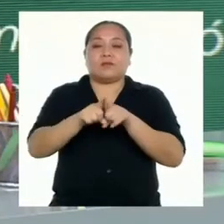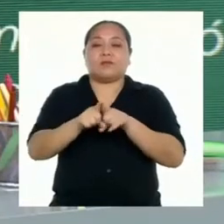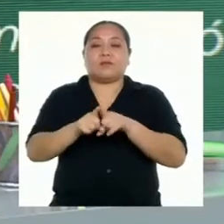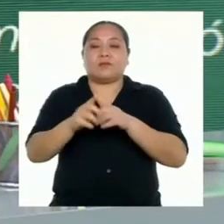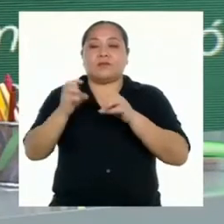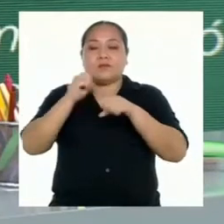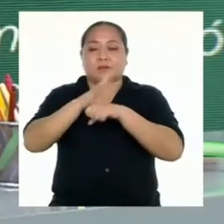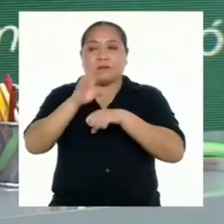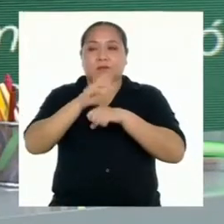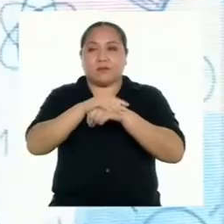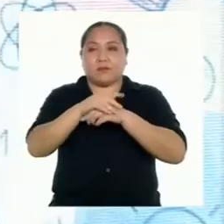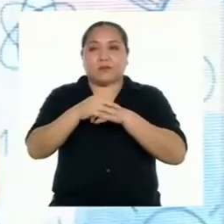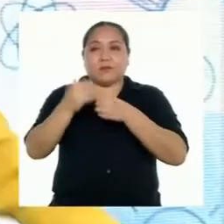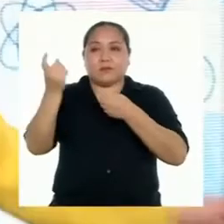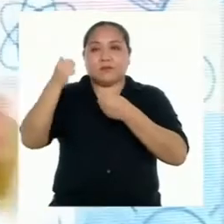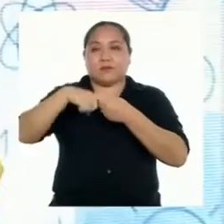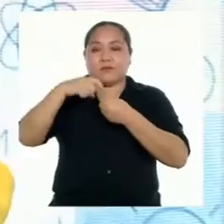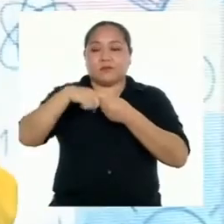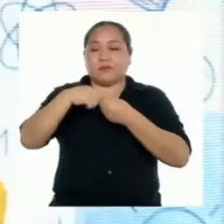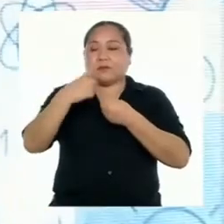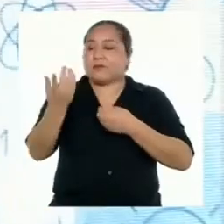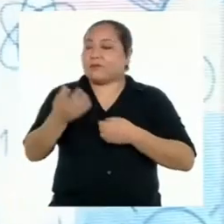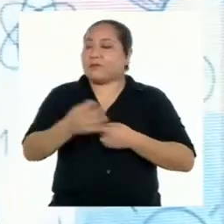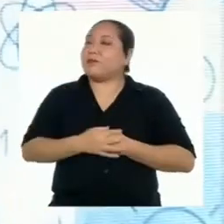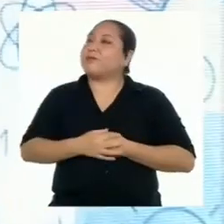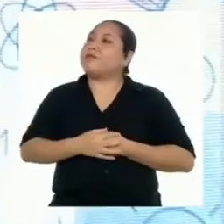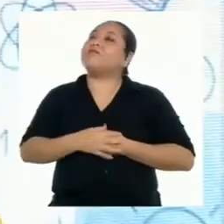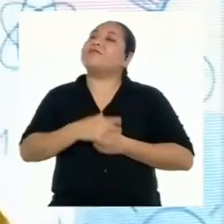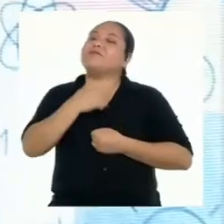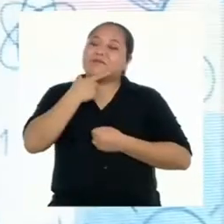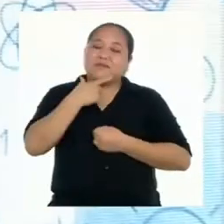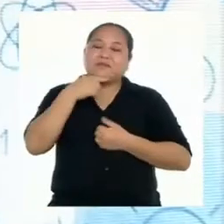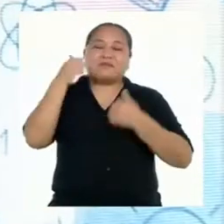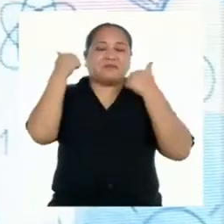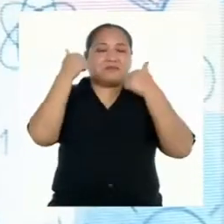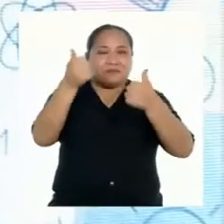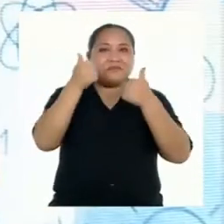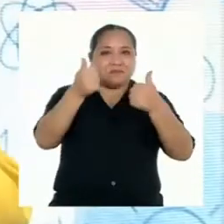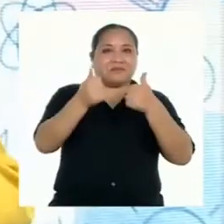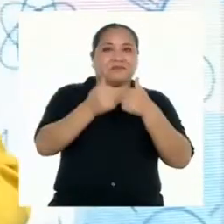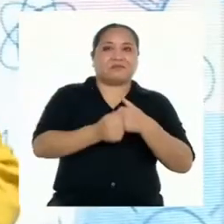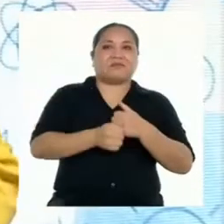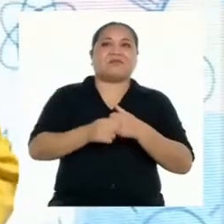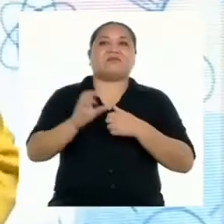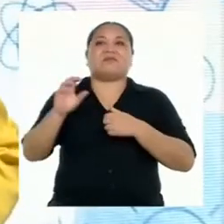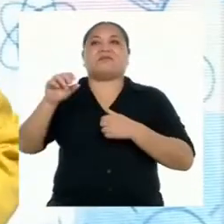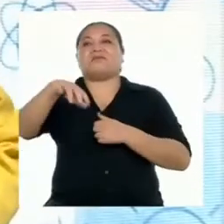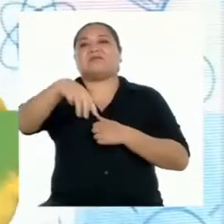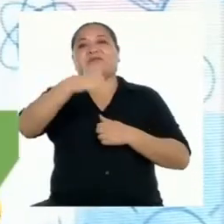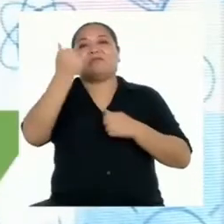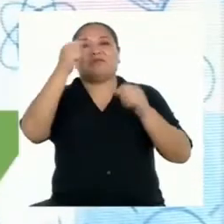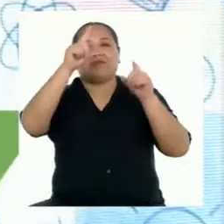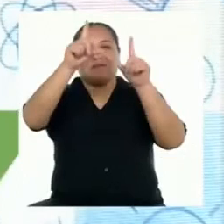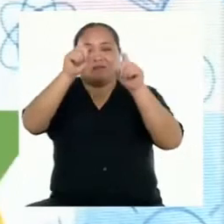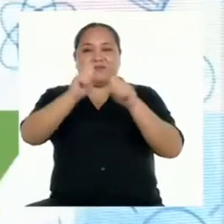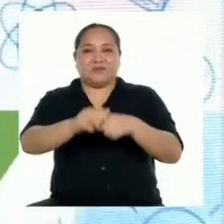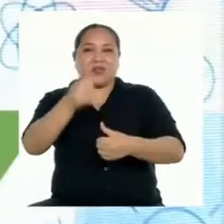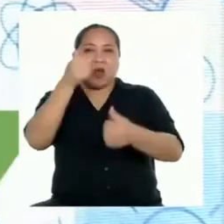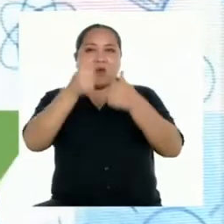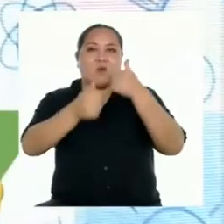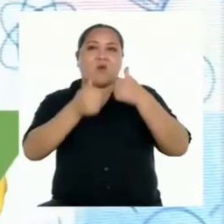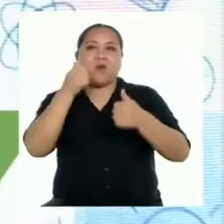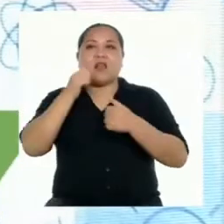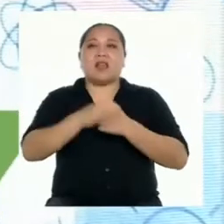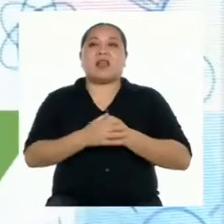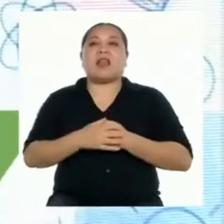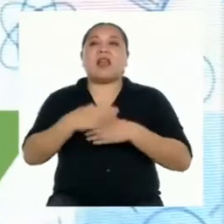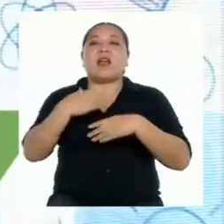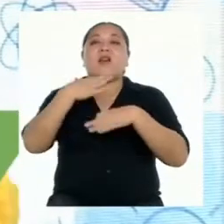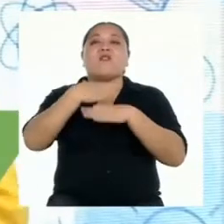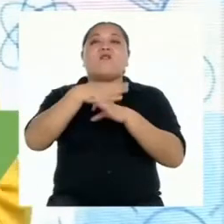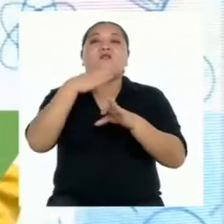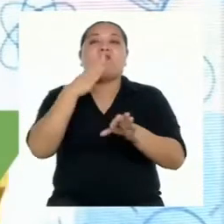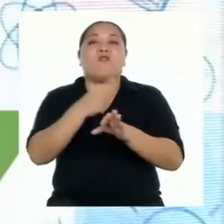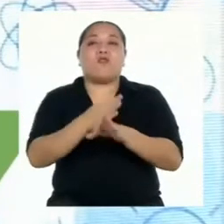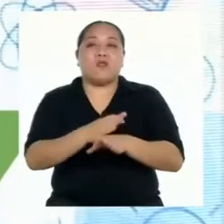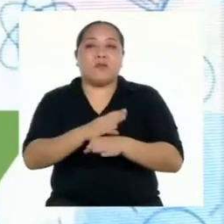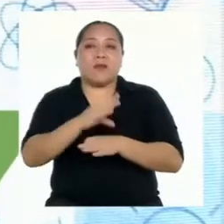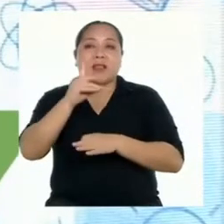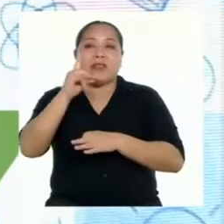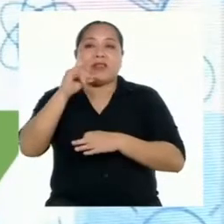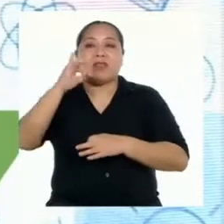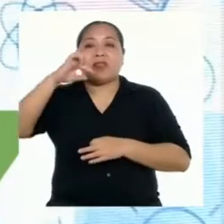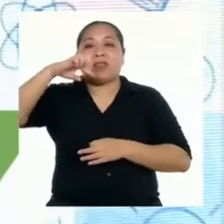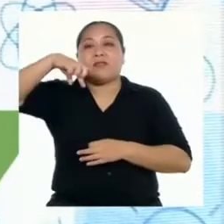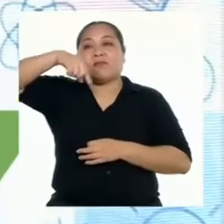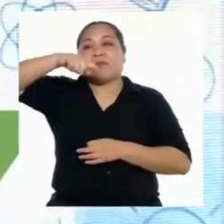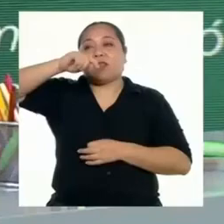en su gestión. ¡Muy bien, Jonathan! ¡Siguiente pregunta! ¿Cuál es la escritura del díptico que estás